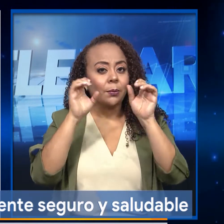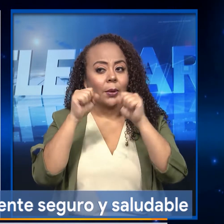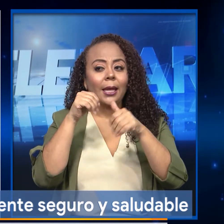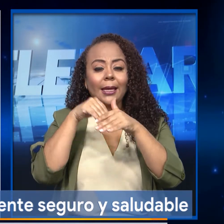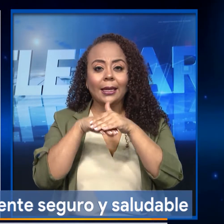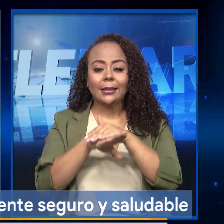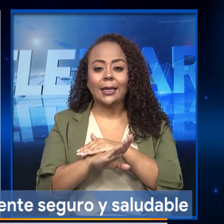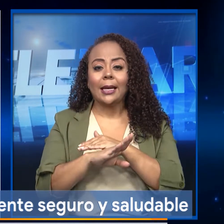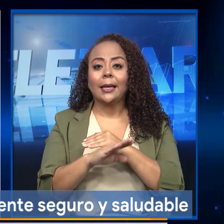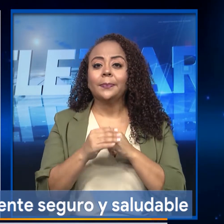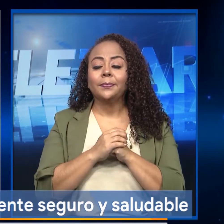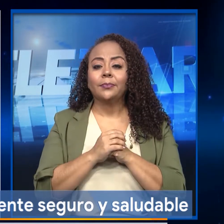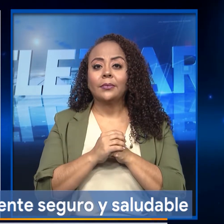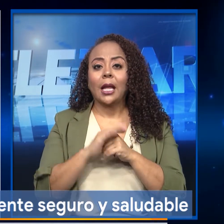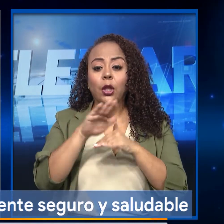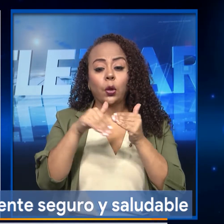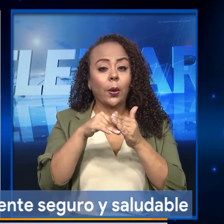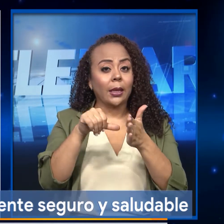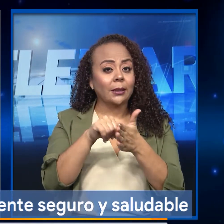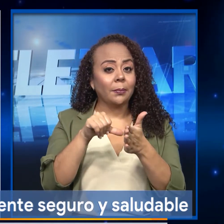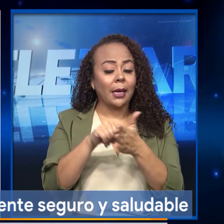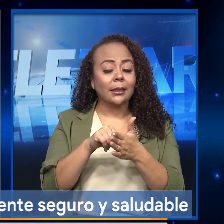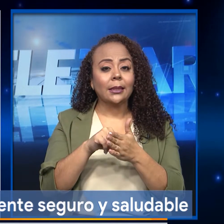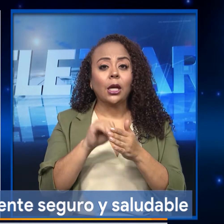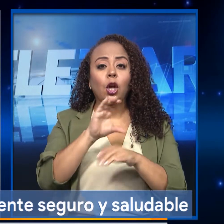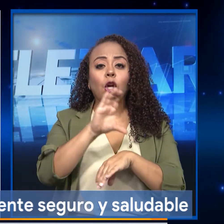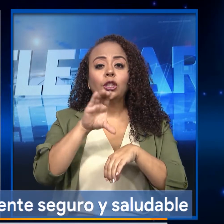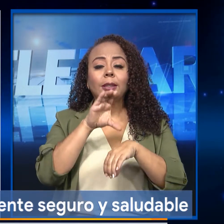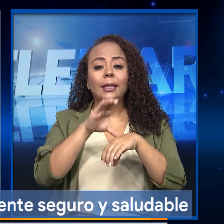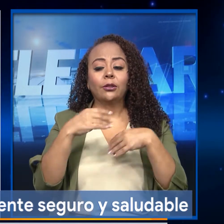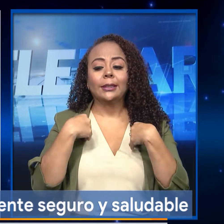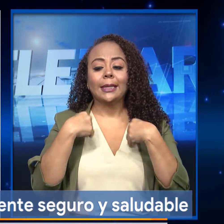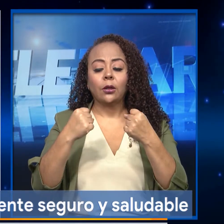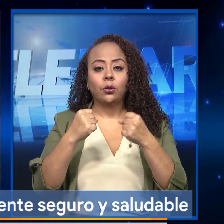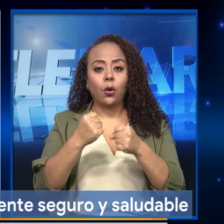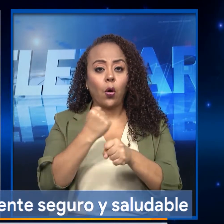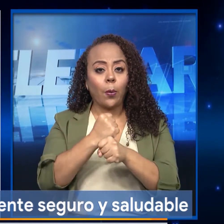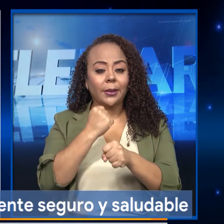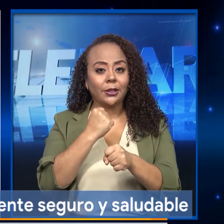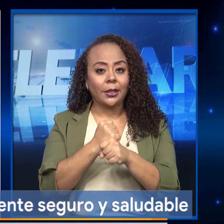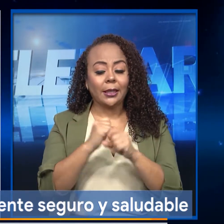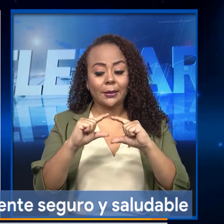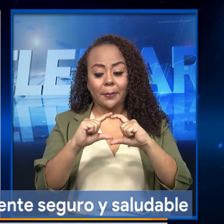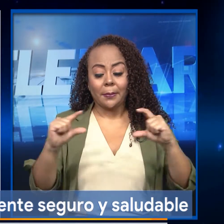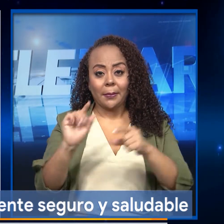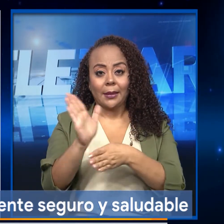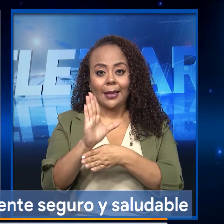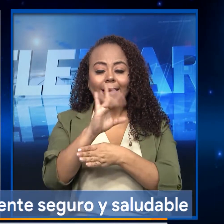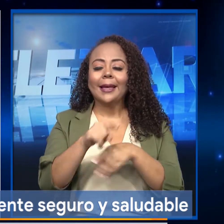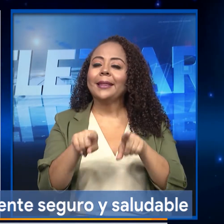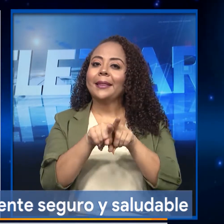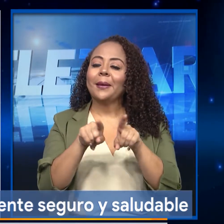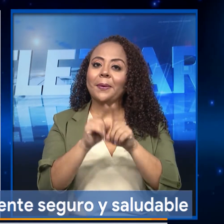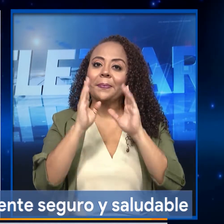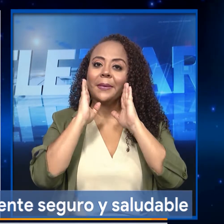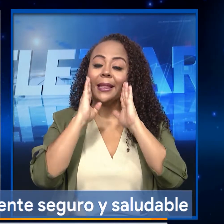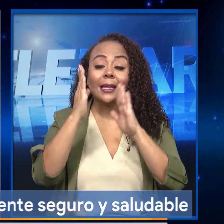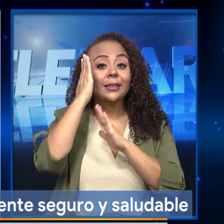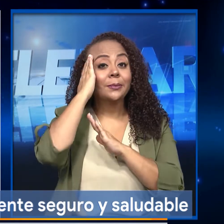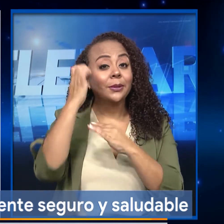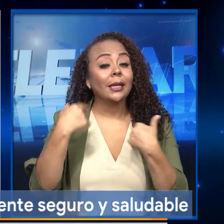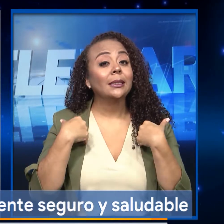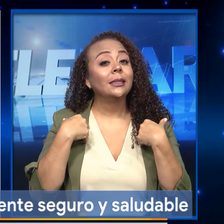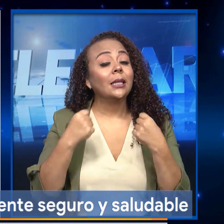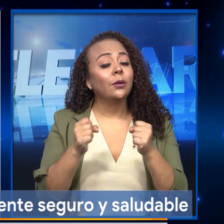ingresar a las plataformas digitales del Consejo de Salud Ocupacional que aparecen en su pantalla y por supuesto estar muy pendientes porque la